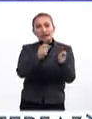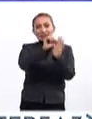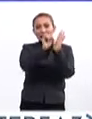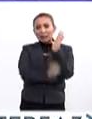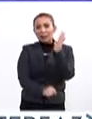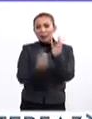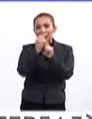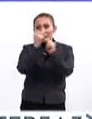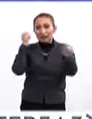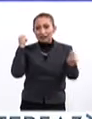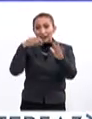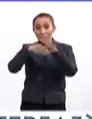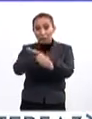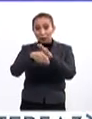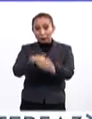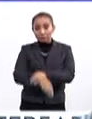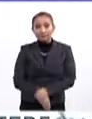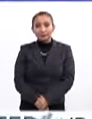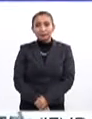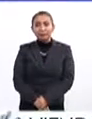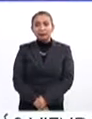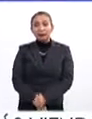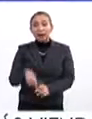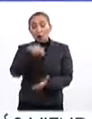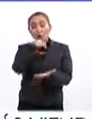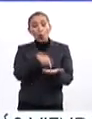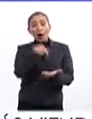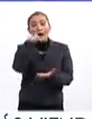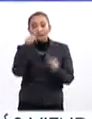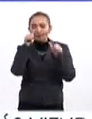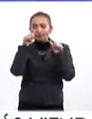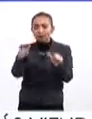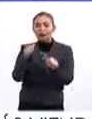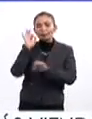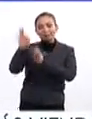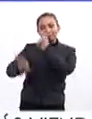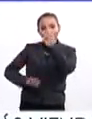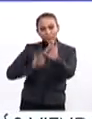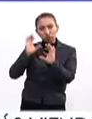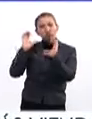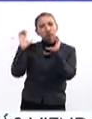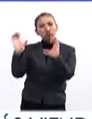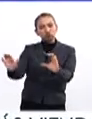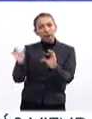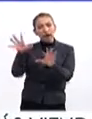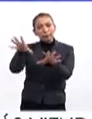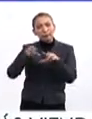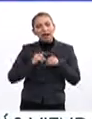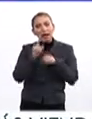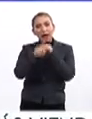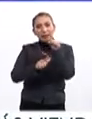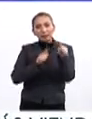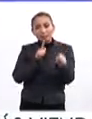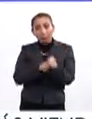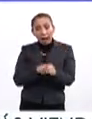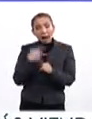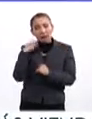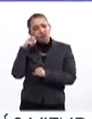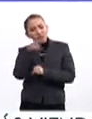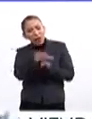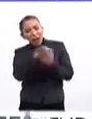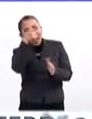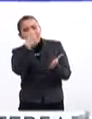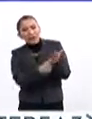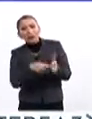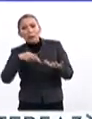del Sistema de Transporte Colectivo Metro. Sitio dedicado a la atención, cuidado y adopción de animales encontrados